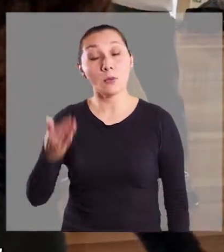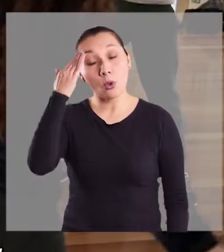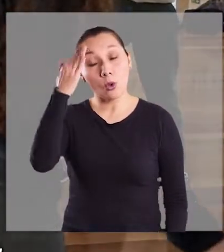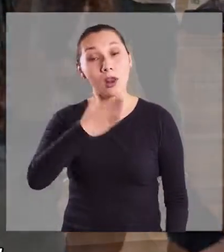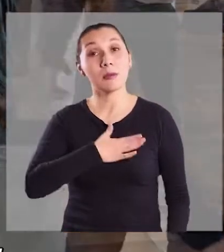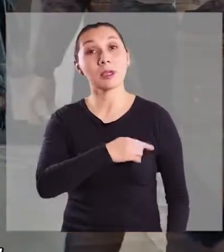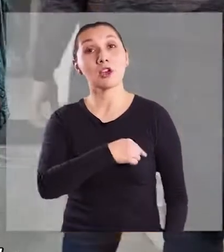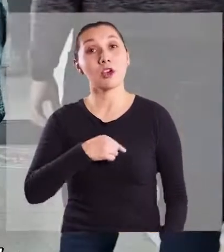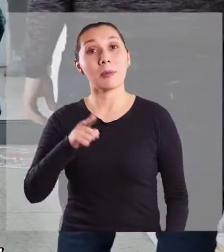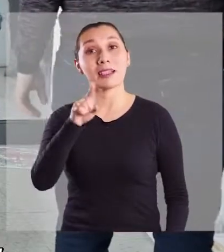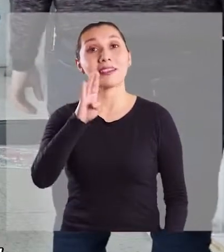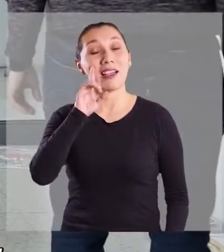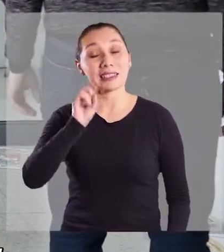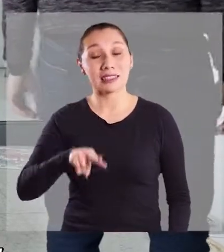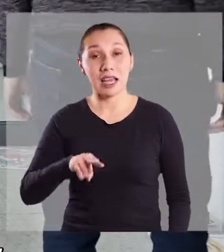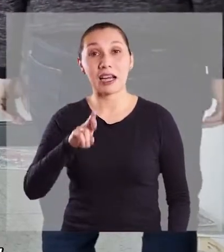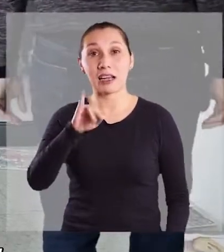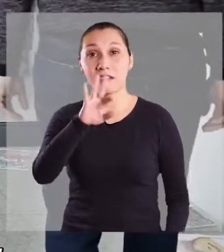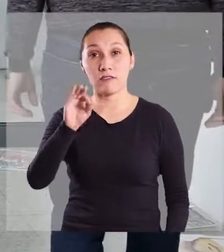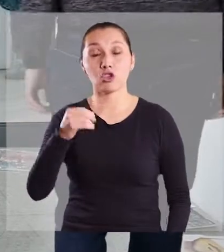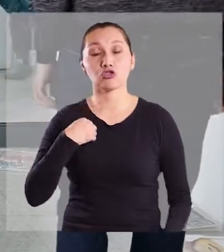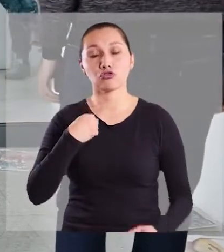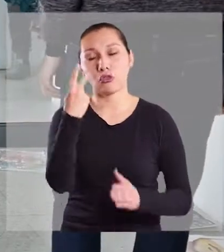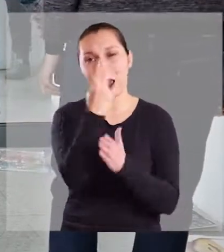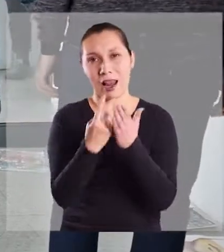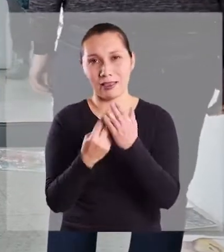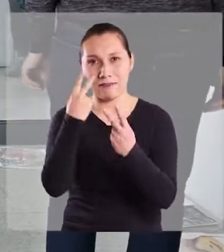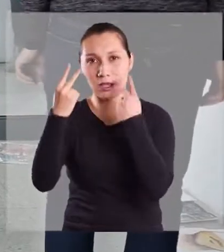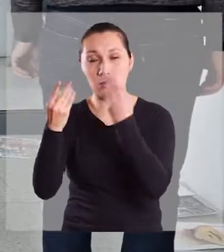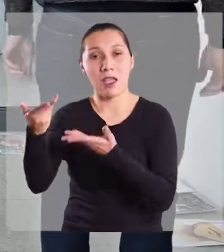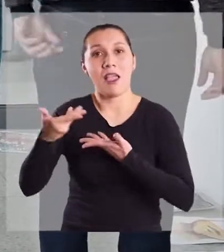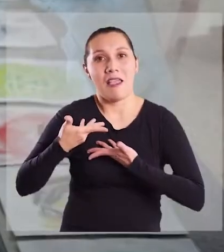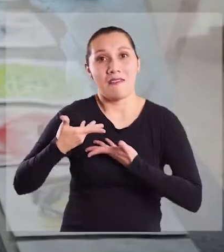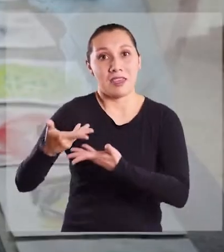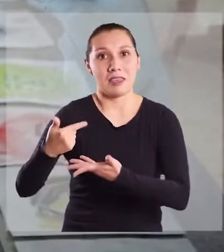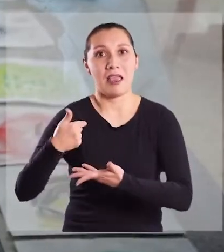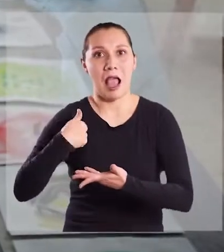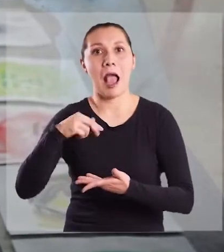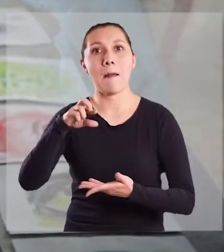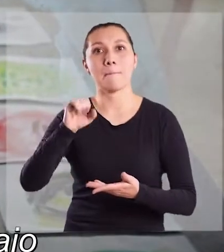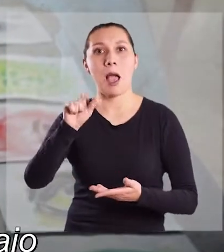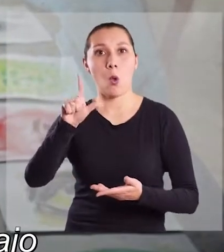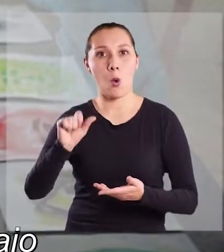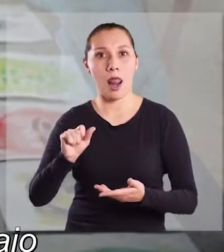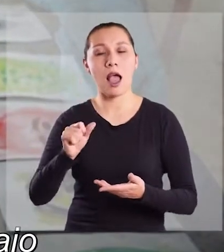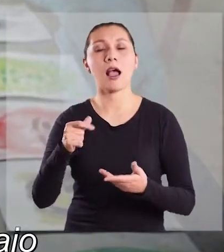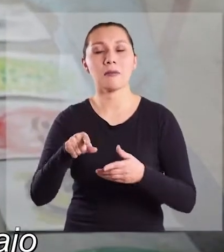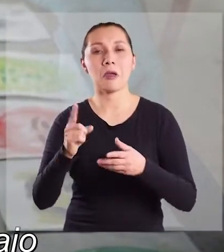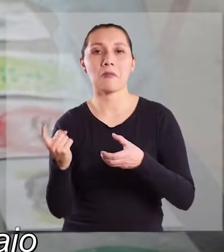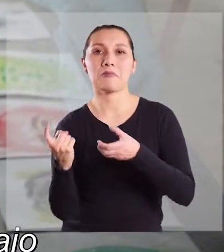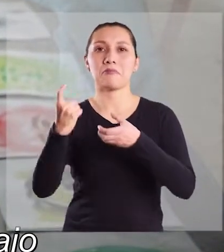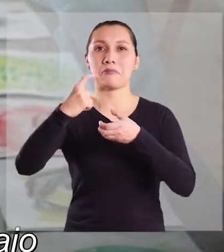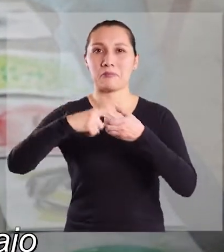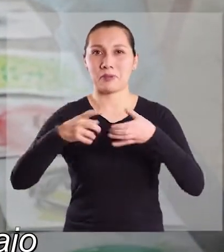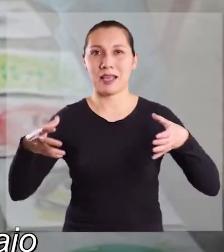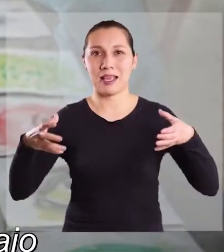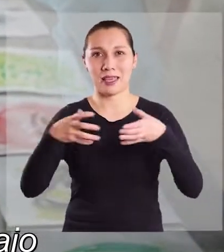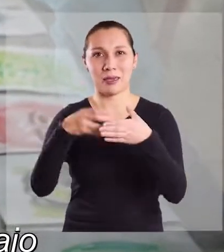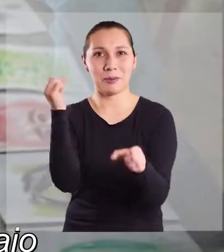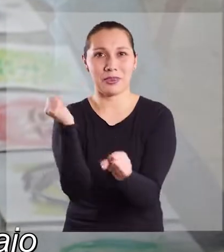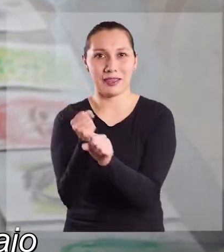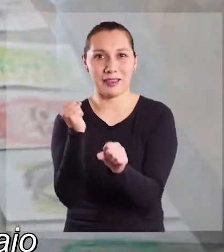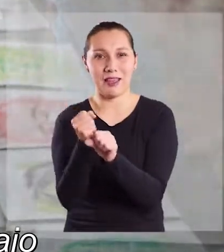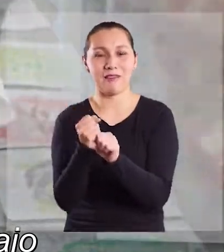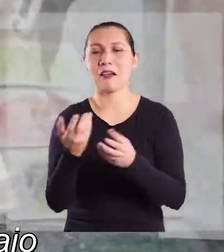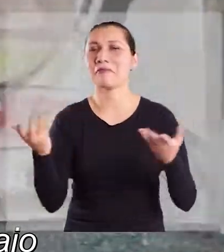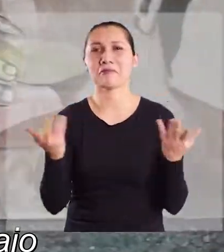Hola, mi nombre es Sebastián Riffo, soy artista visual. Fui invitado por Paula Caballería a formar parte de este equipo